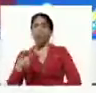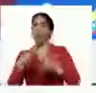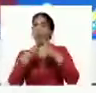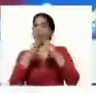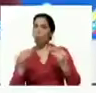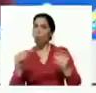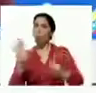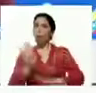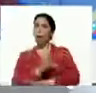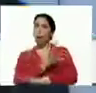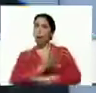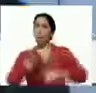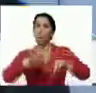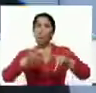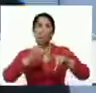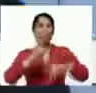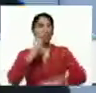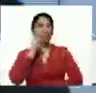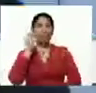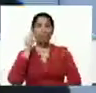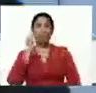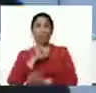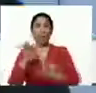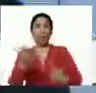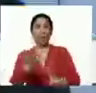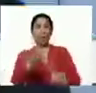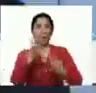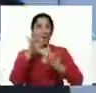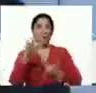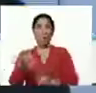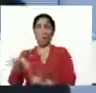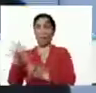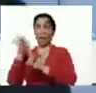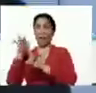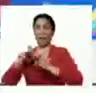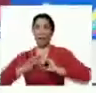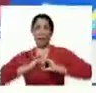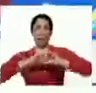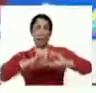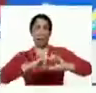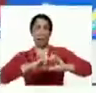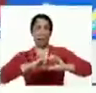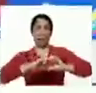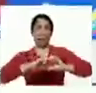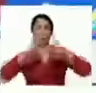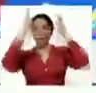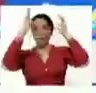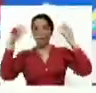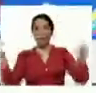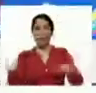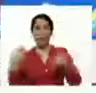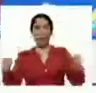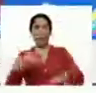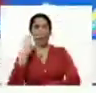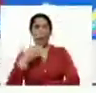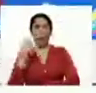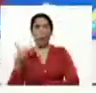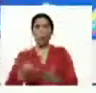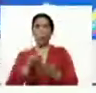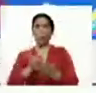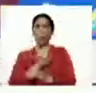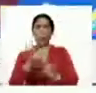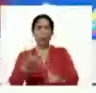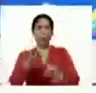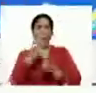cantantes a los niños y niñas que fueron seleccionados de corazón llanero a los jóvenes de los liceos que ya fueron seleccionados